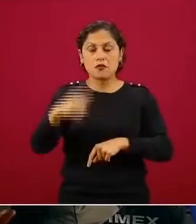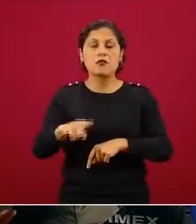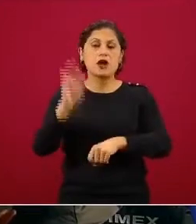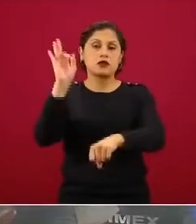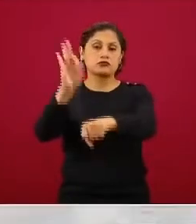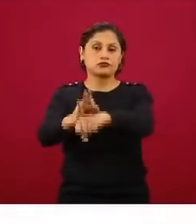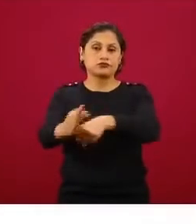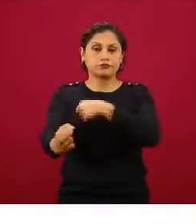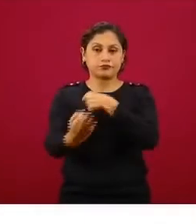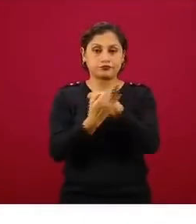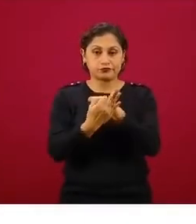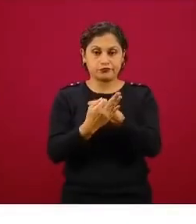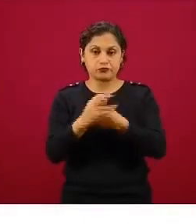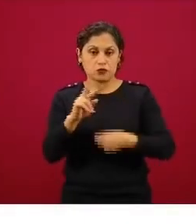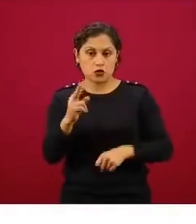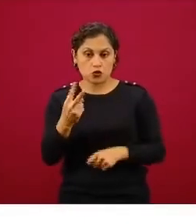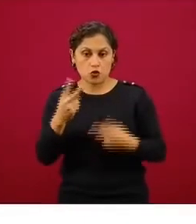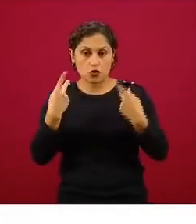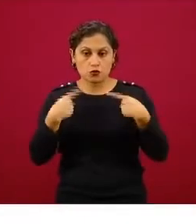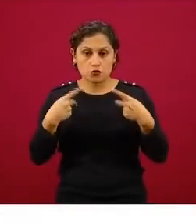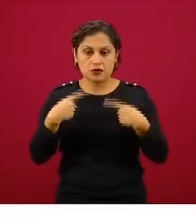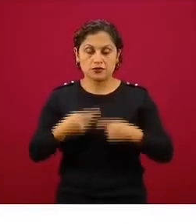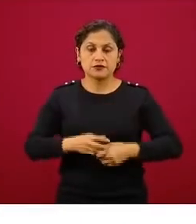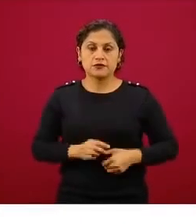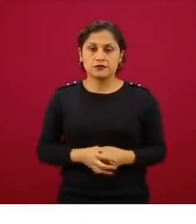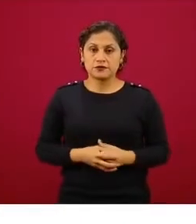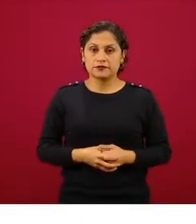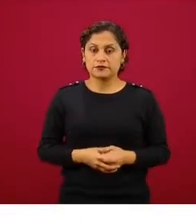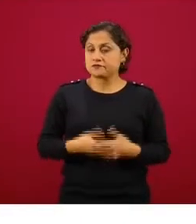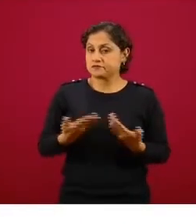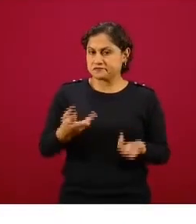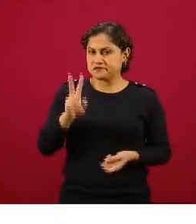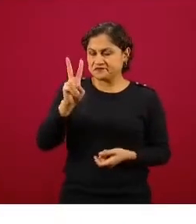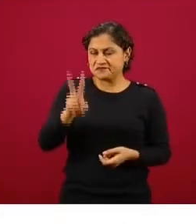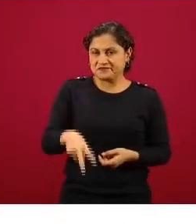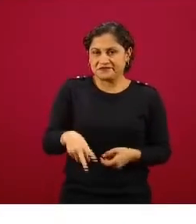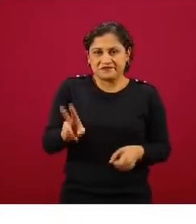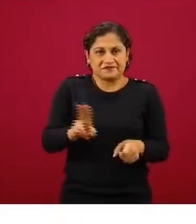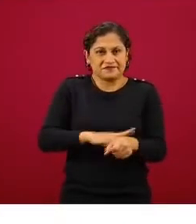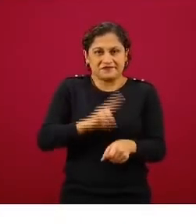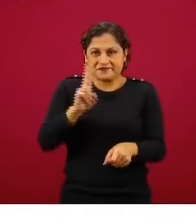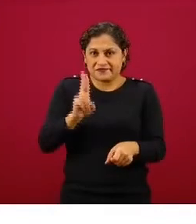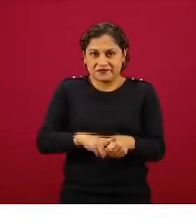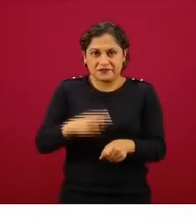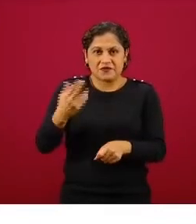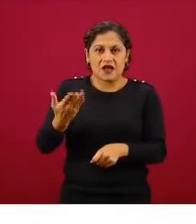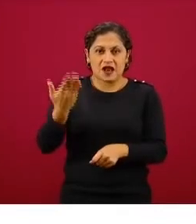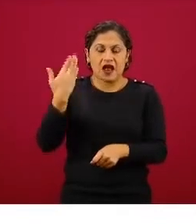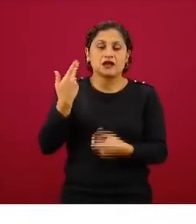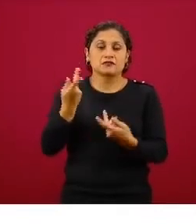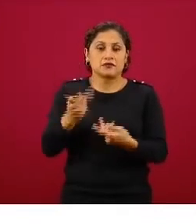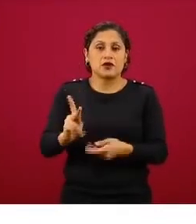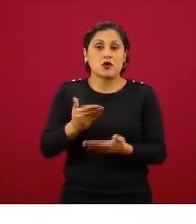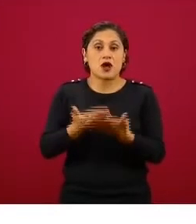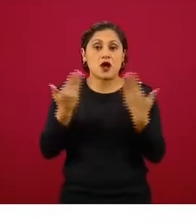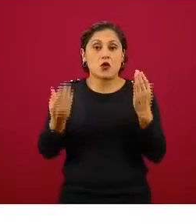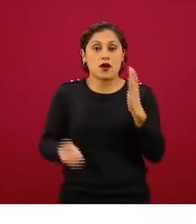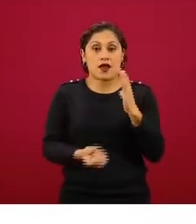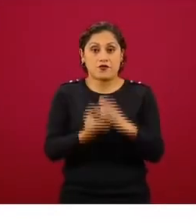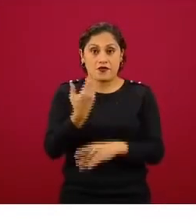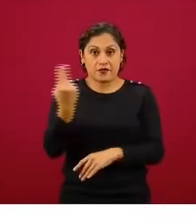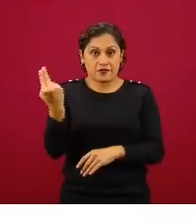ambas personas en esta interacción, pues que es tan común y tan necesaria. La siguiente.